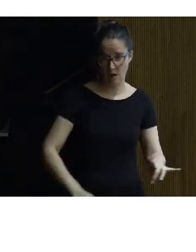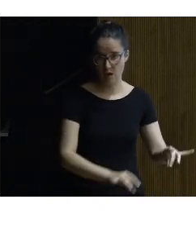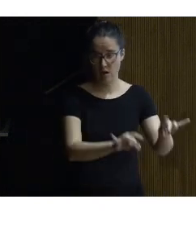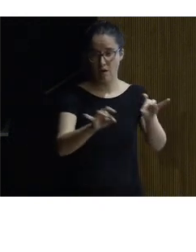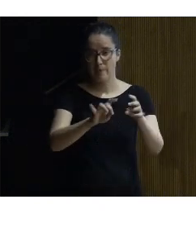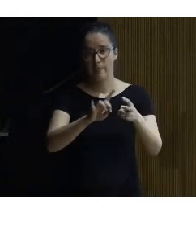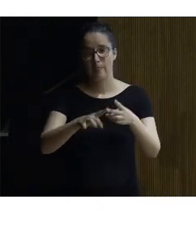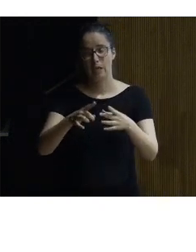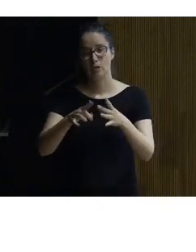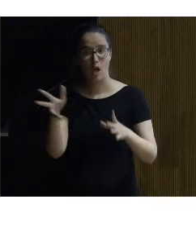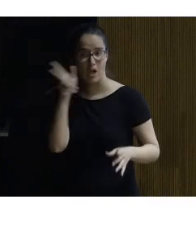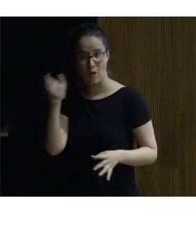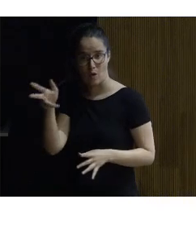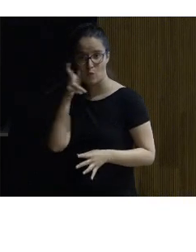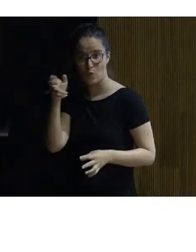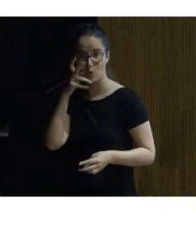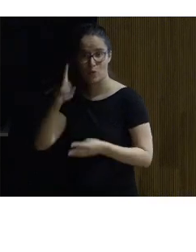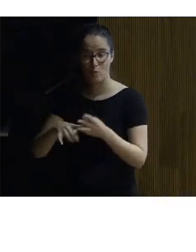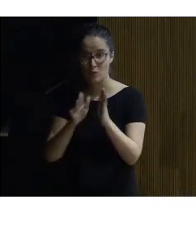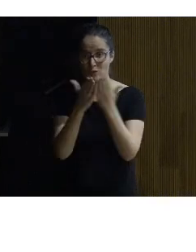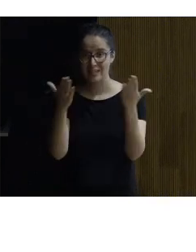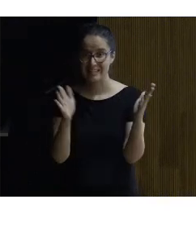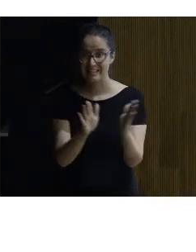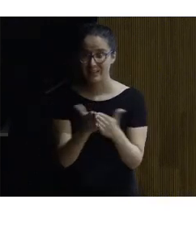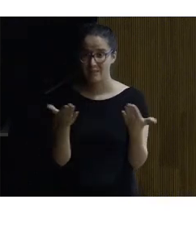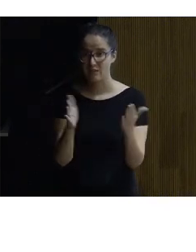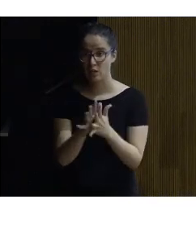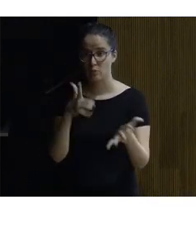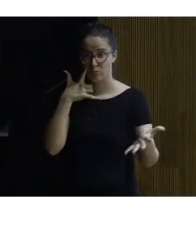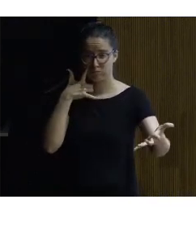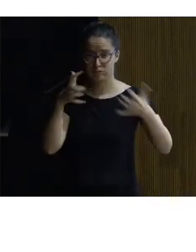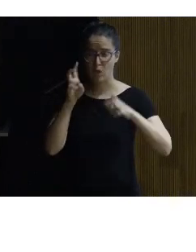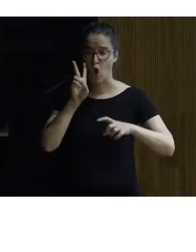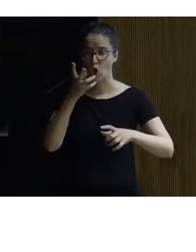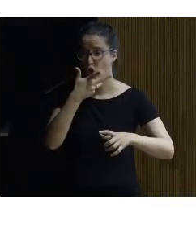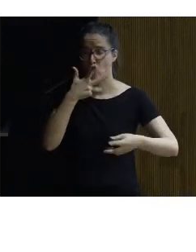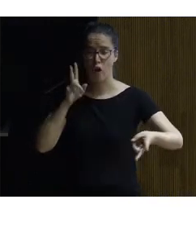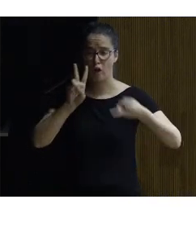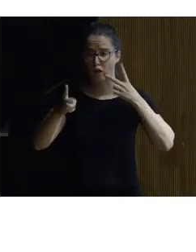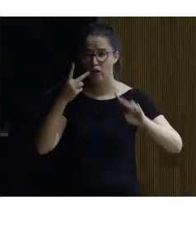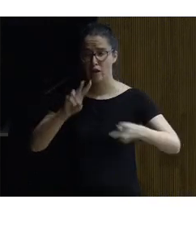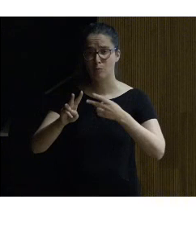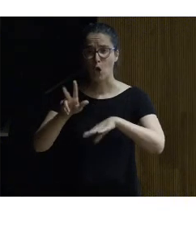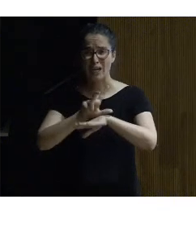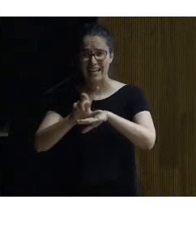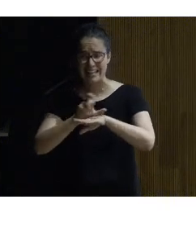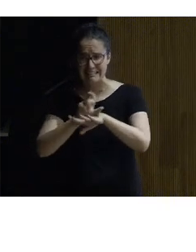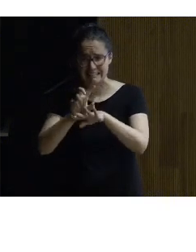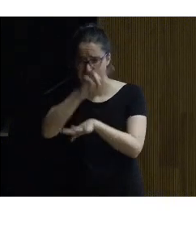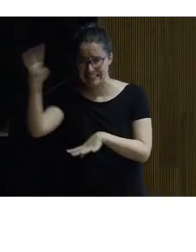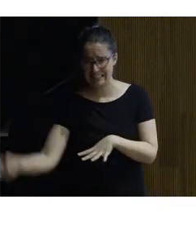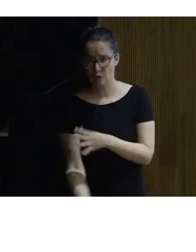una grabación en audio mediante unos libretos en contraste cromático en gama de grises y te da una información